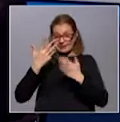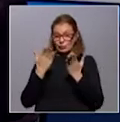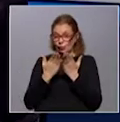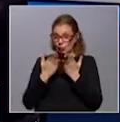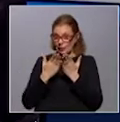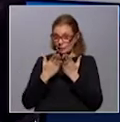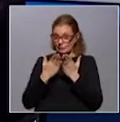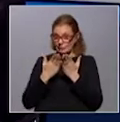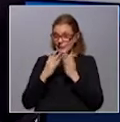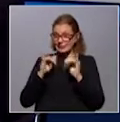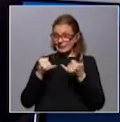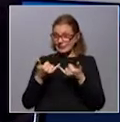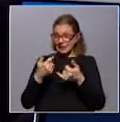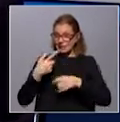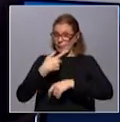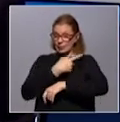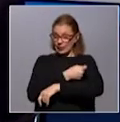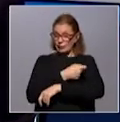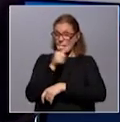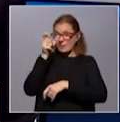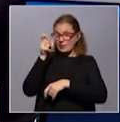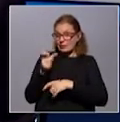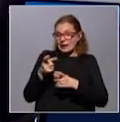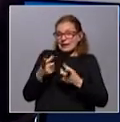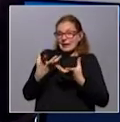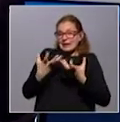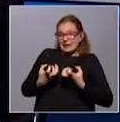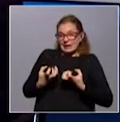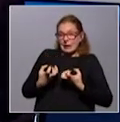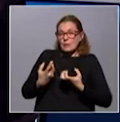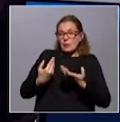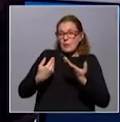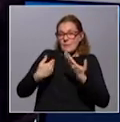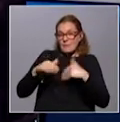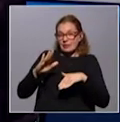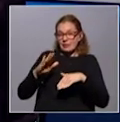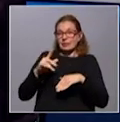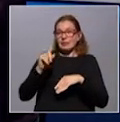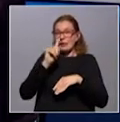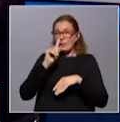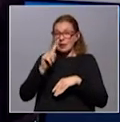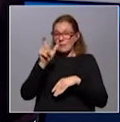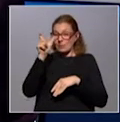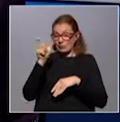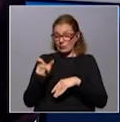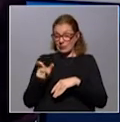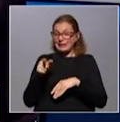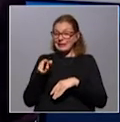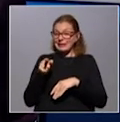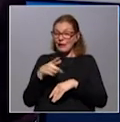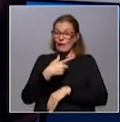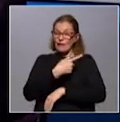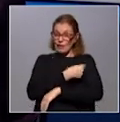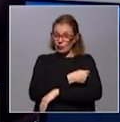decir que ya se están aplicando a seres humanos, a voluntarios, pero más de mil personas. De esas vacunas,